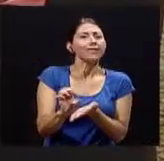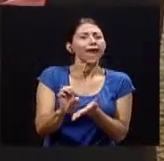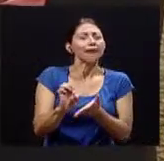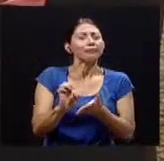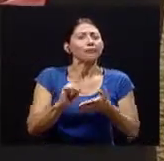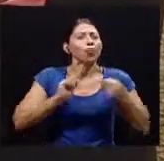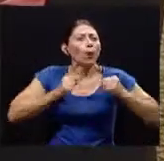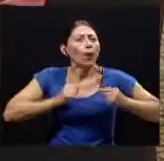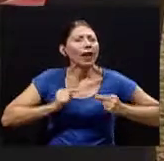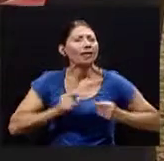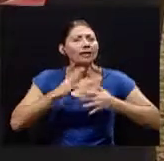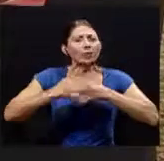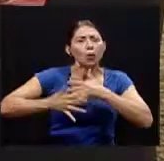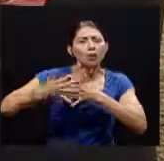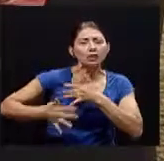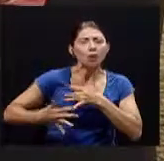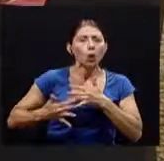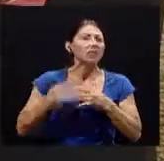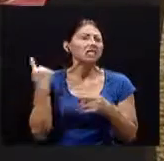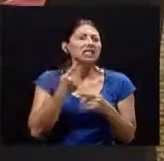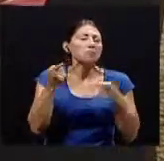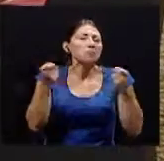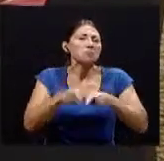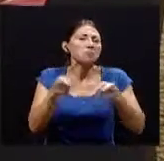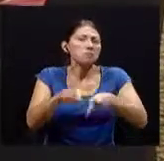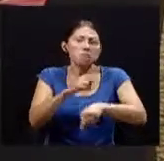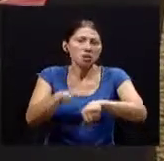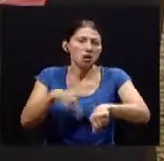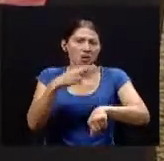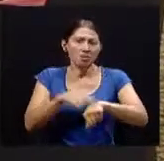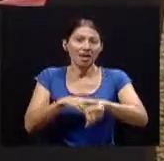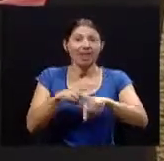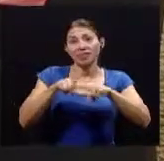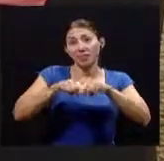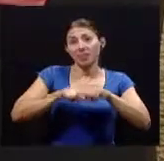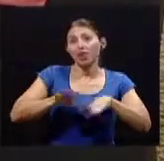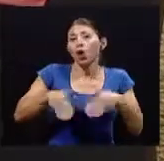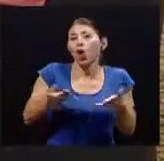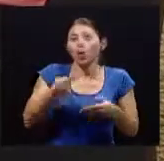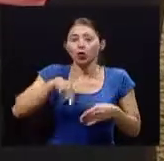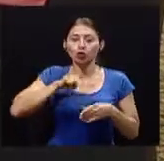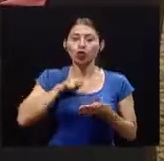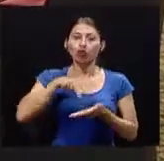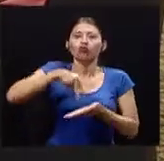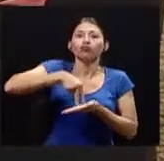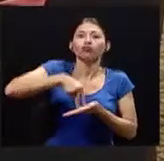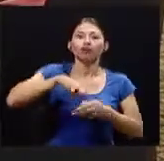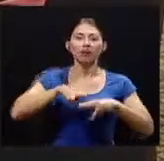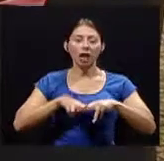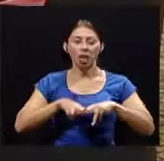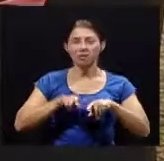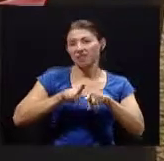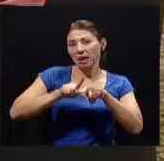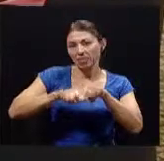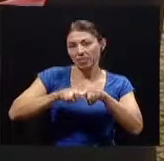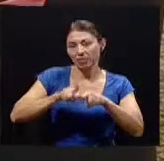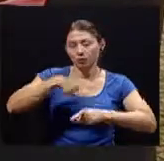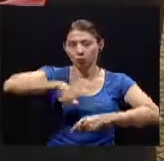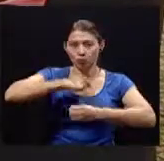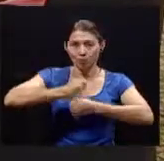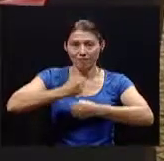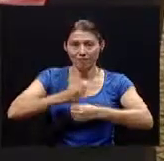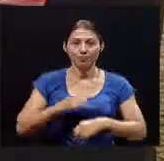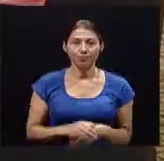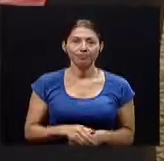lesiones o las dolencias más comunes que nos pueden afectar a raíz de la posición que tengamos en nuestros trabajos